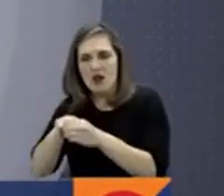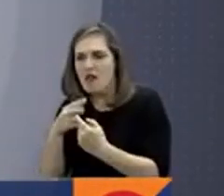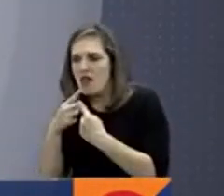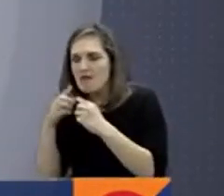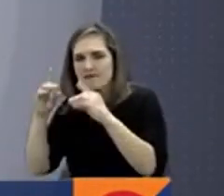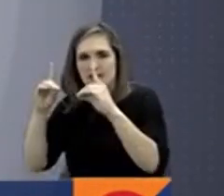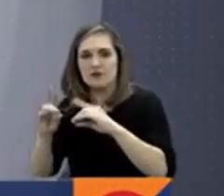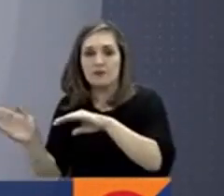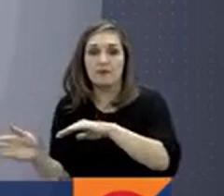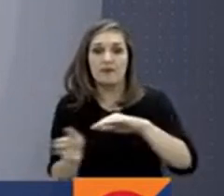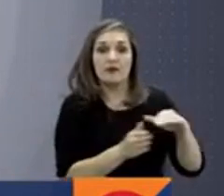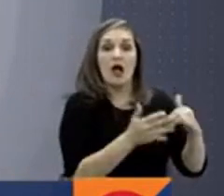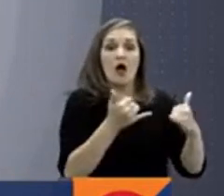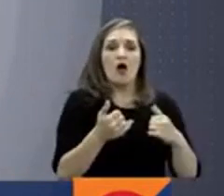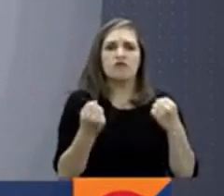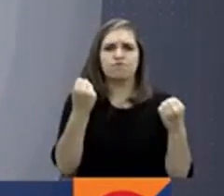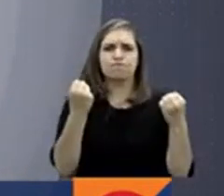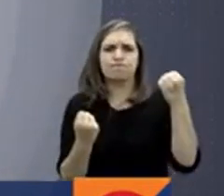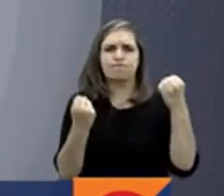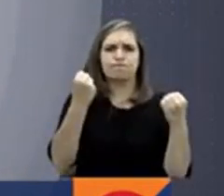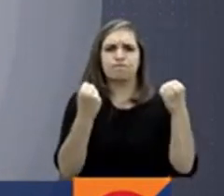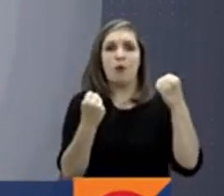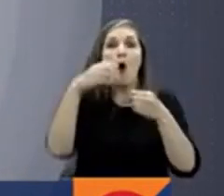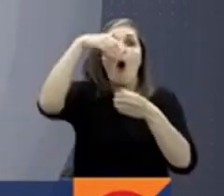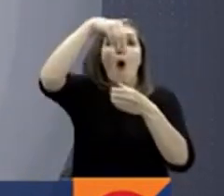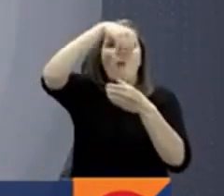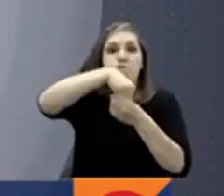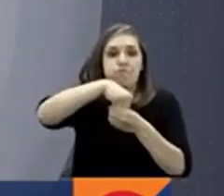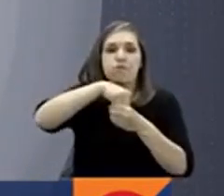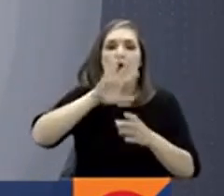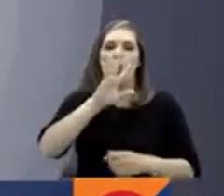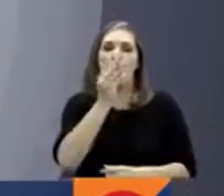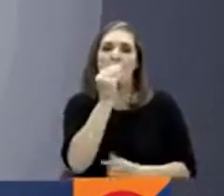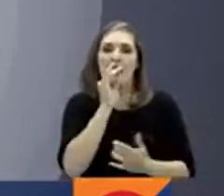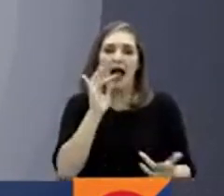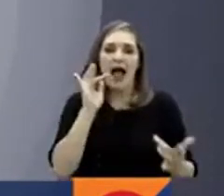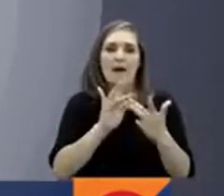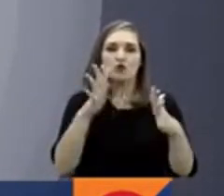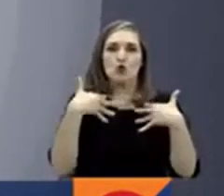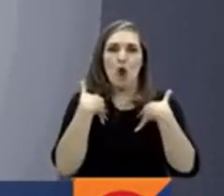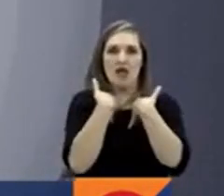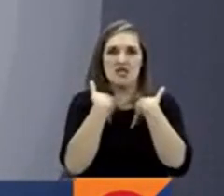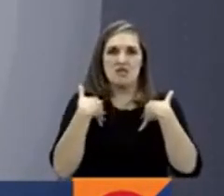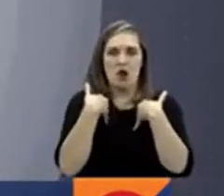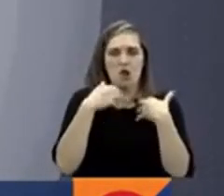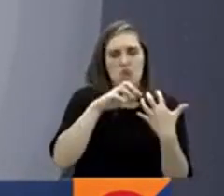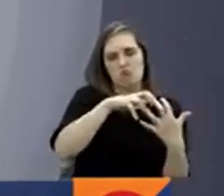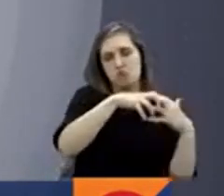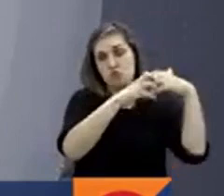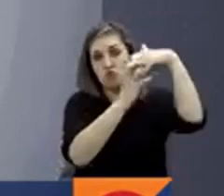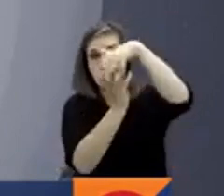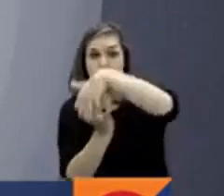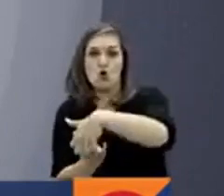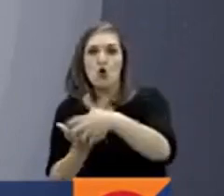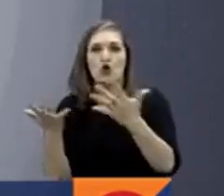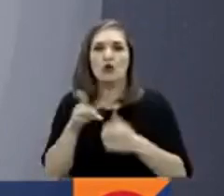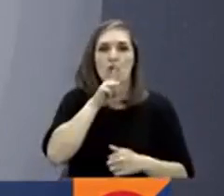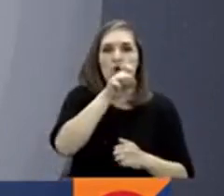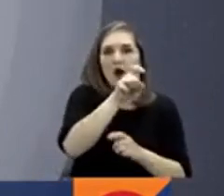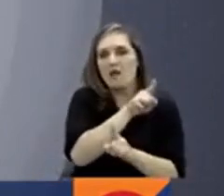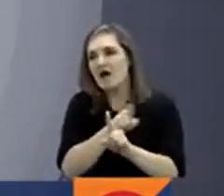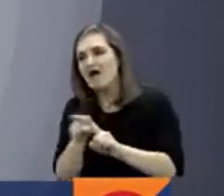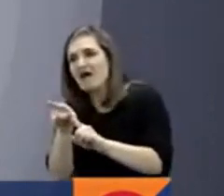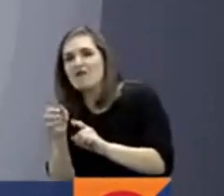animales se volcó en la vía Bucaramanga-Pamplona, en el sector de Cuesta Bova. El conductor salió ileso de la cabina del vehículo. Las